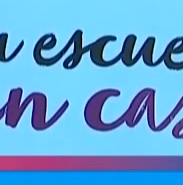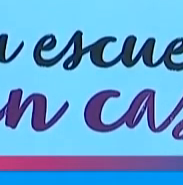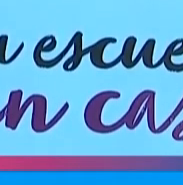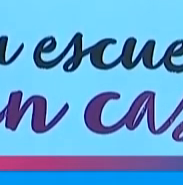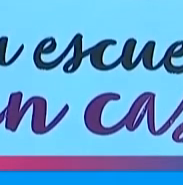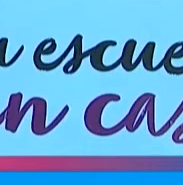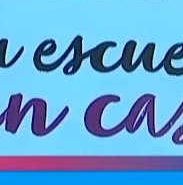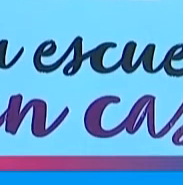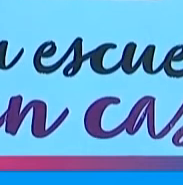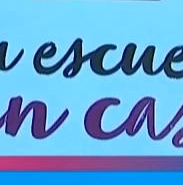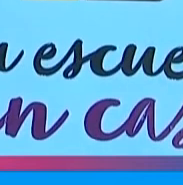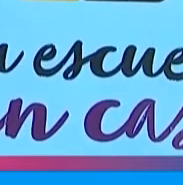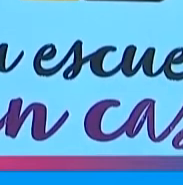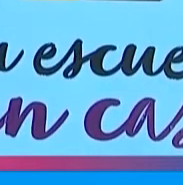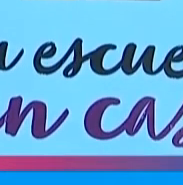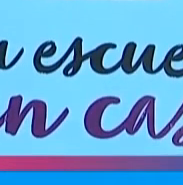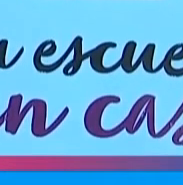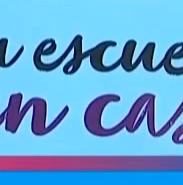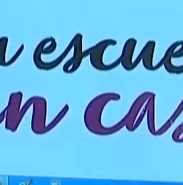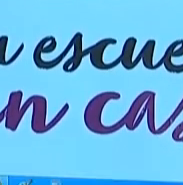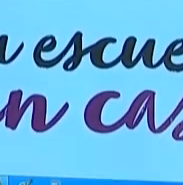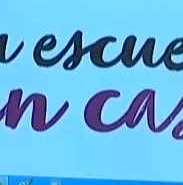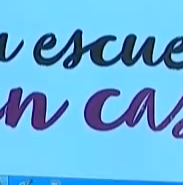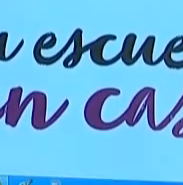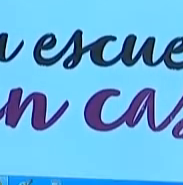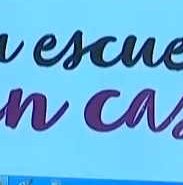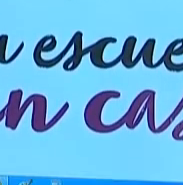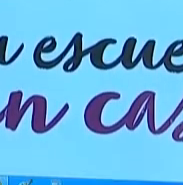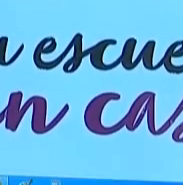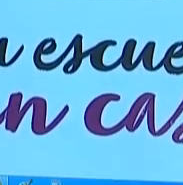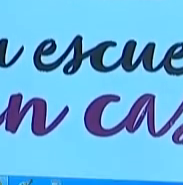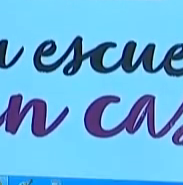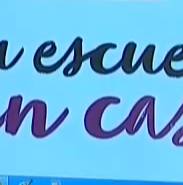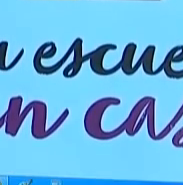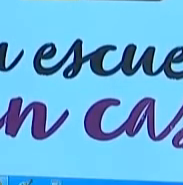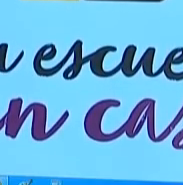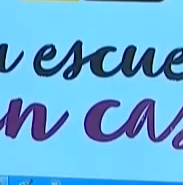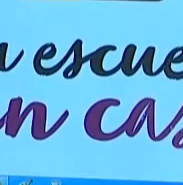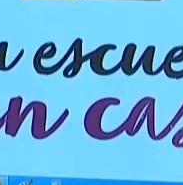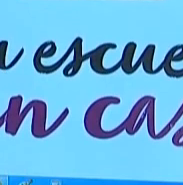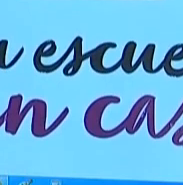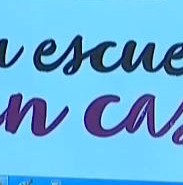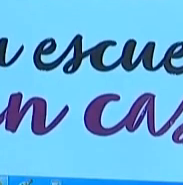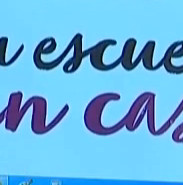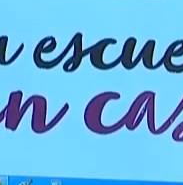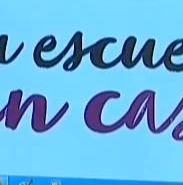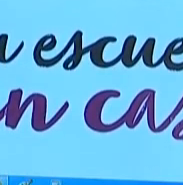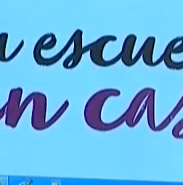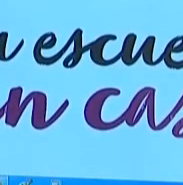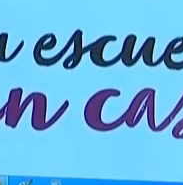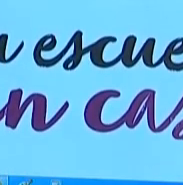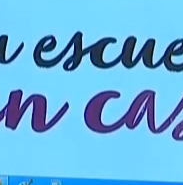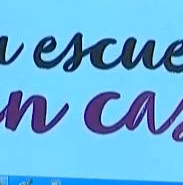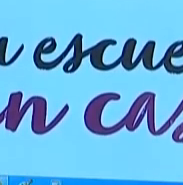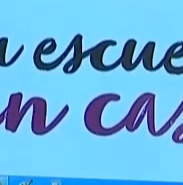nivel nacional e internacional, también agradecemos a los diversos medios que nos acompañan también desde los canales de